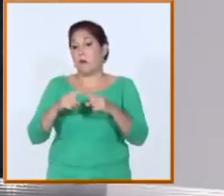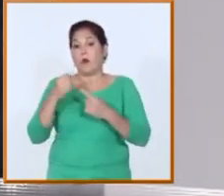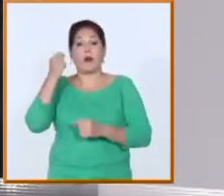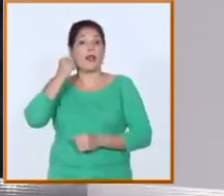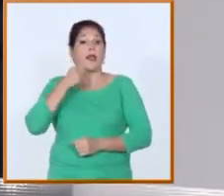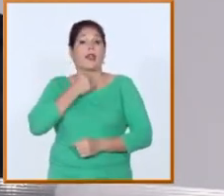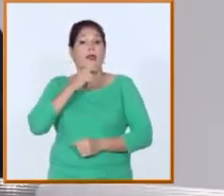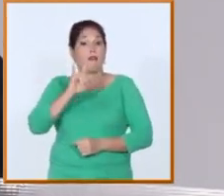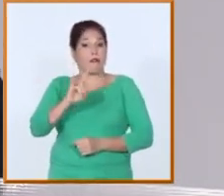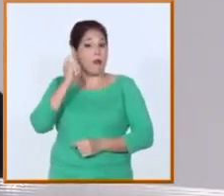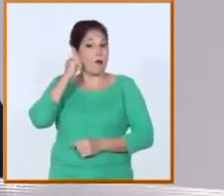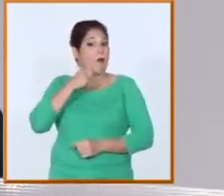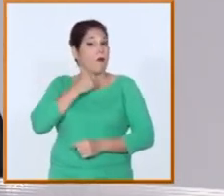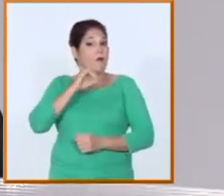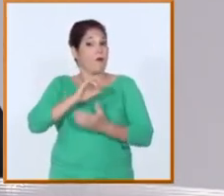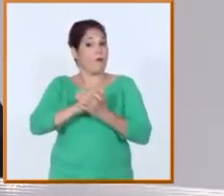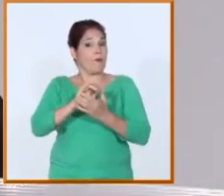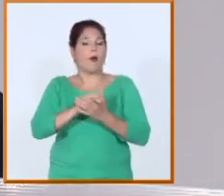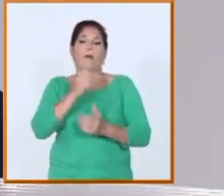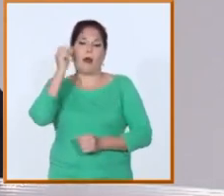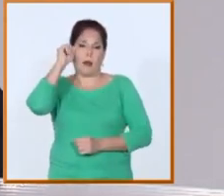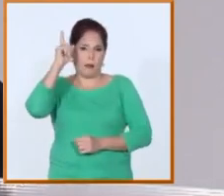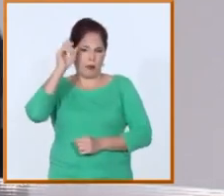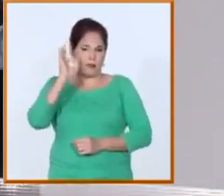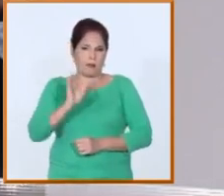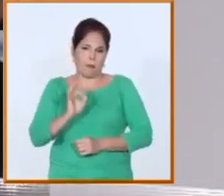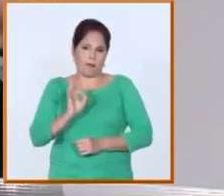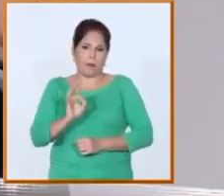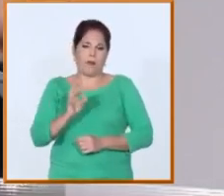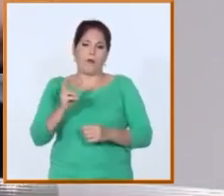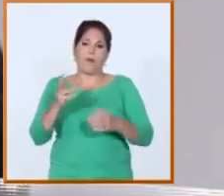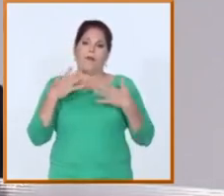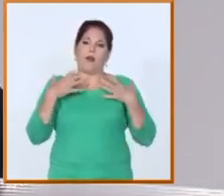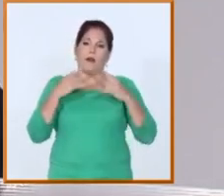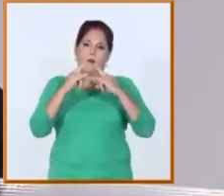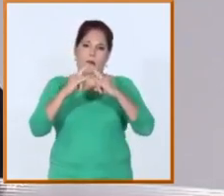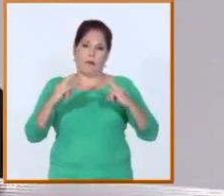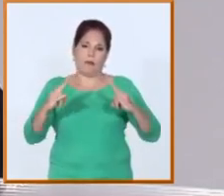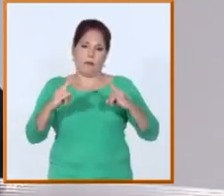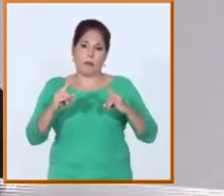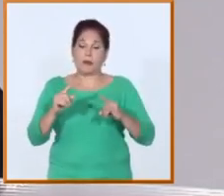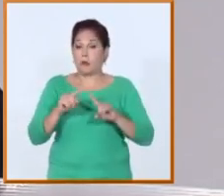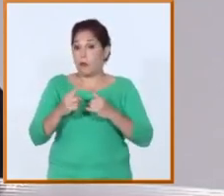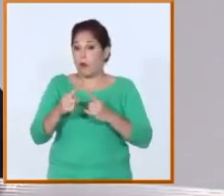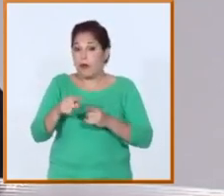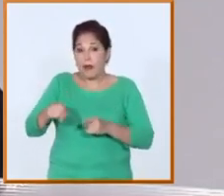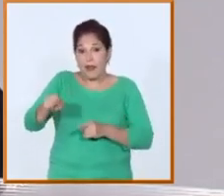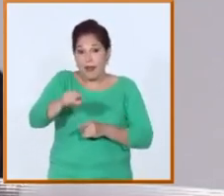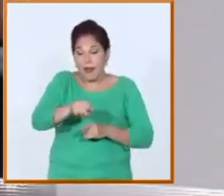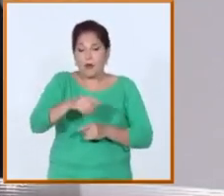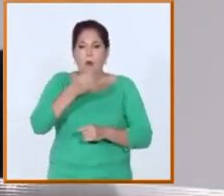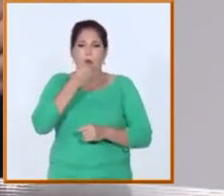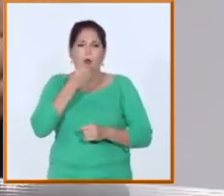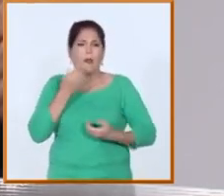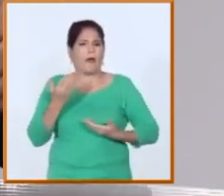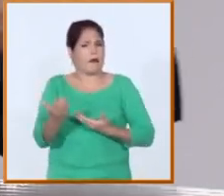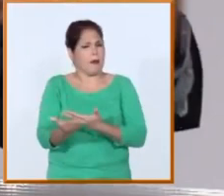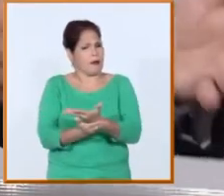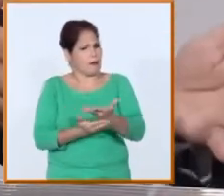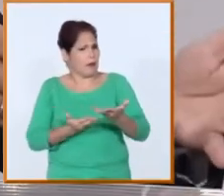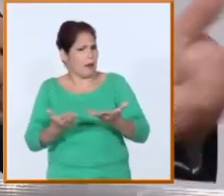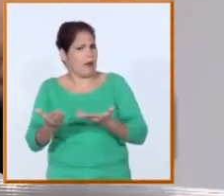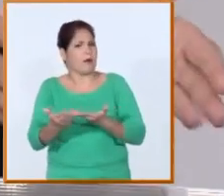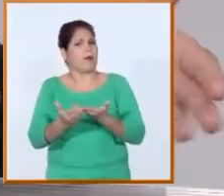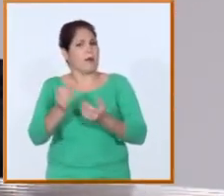que se realizan en nuestras universidades la posibilidad de que a través del posgrado